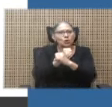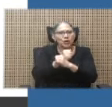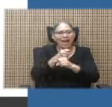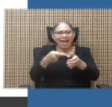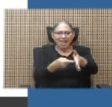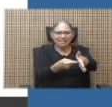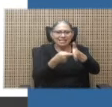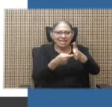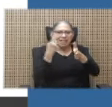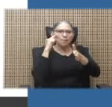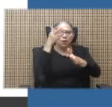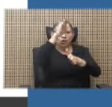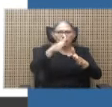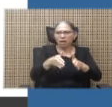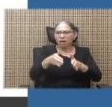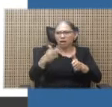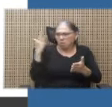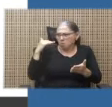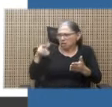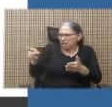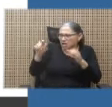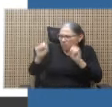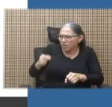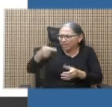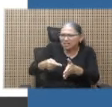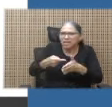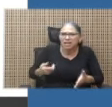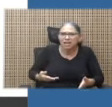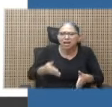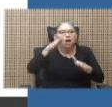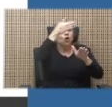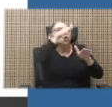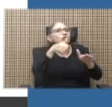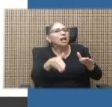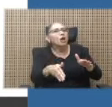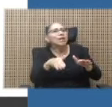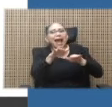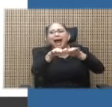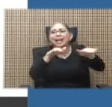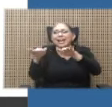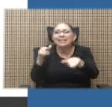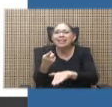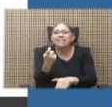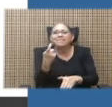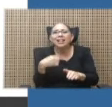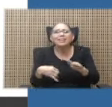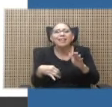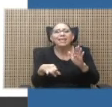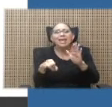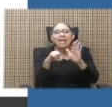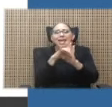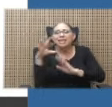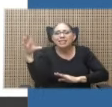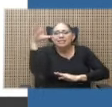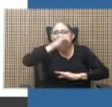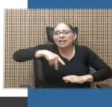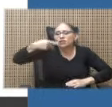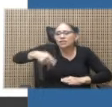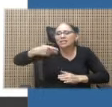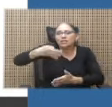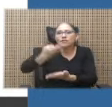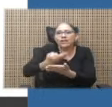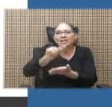contraloría. ¿De cuándo aquí puede exigir? Contraloría alerta de falta de identificación de riesgos financieros en